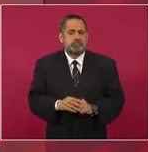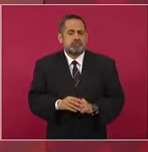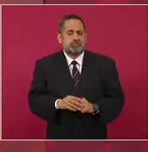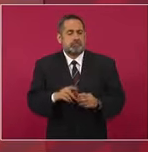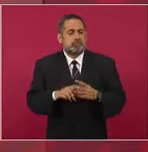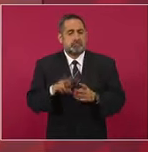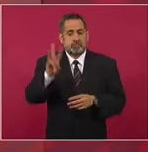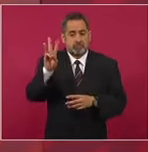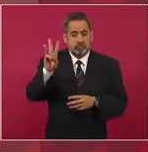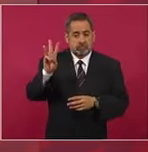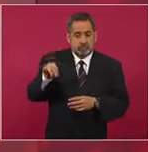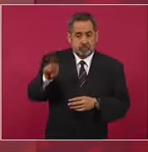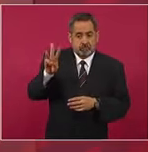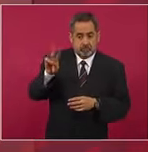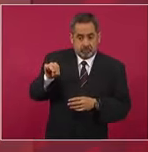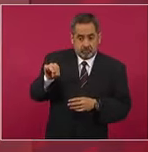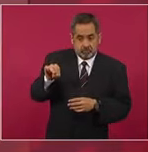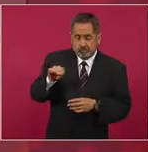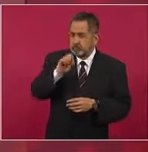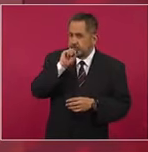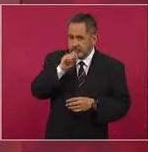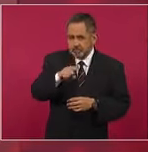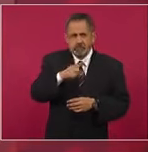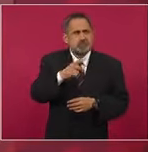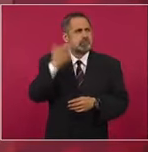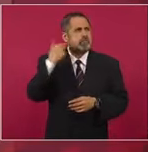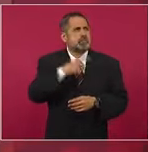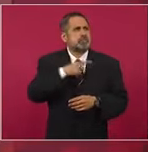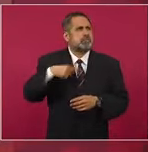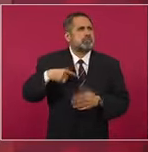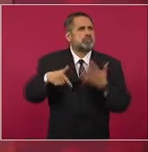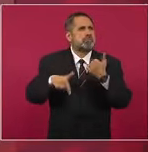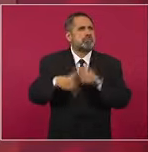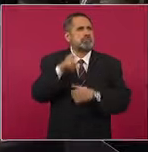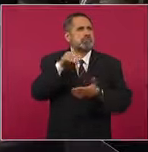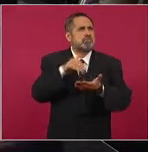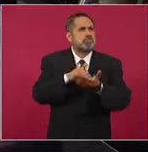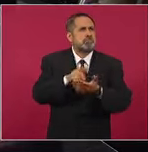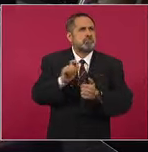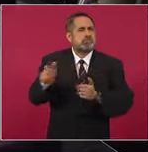Goldmann debía como 12 mil millones